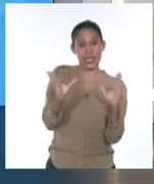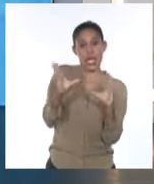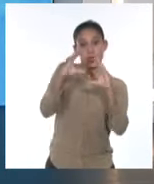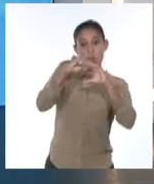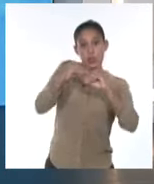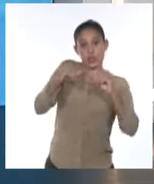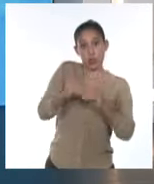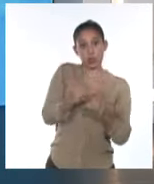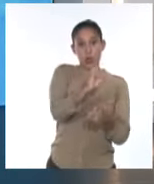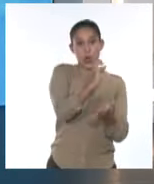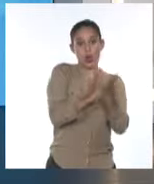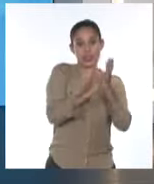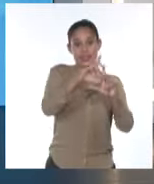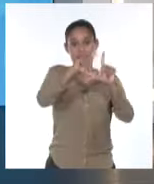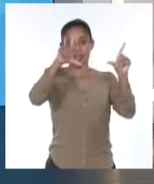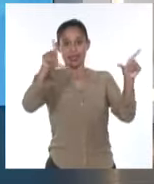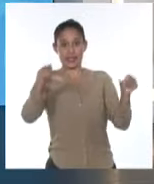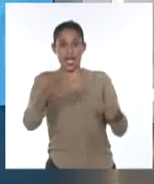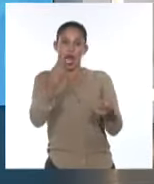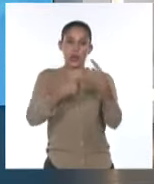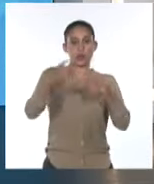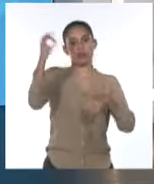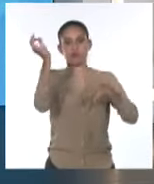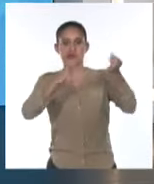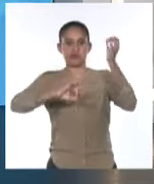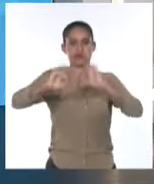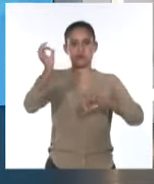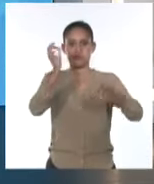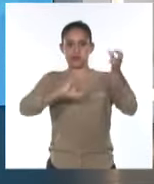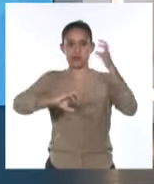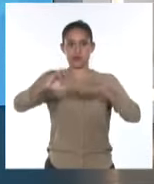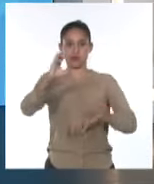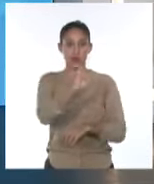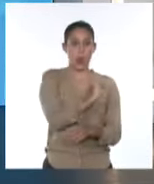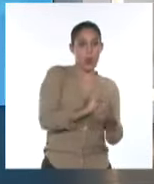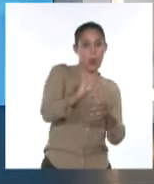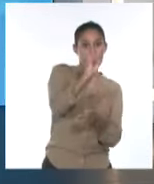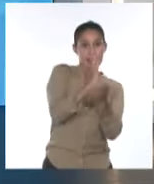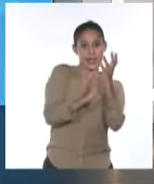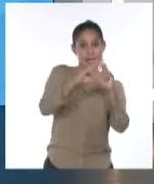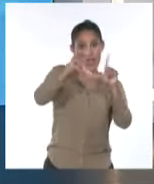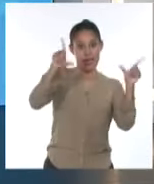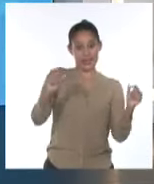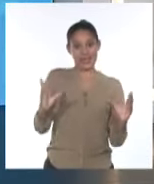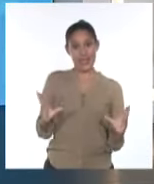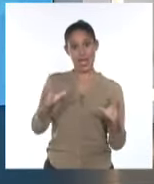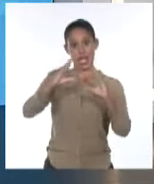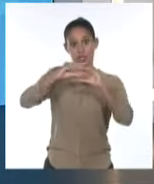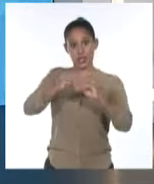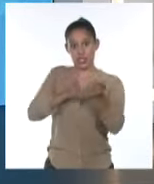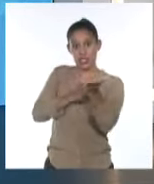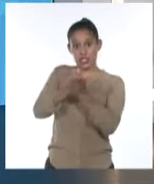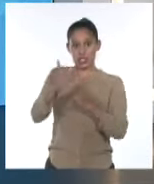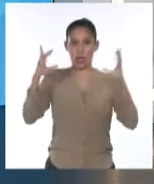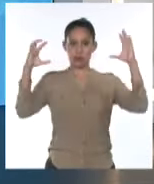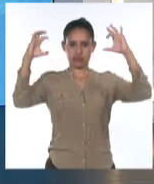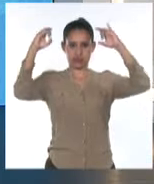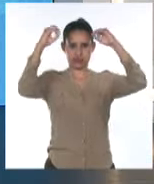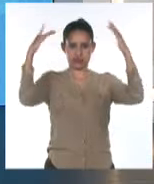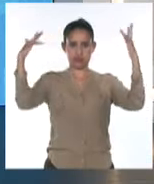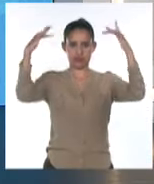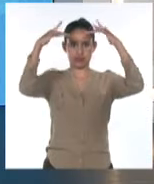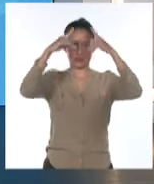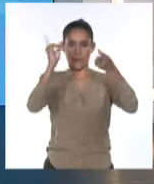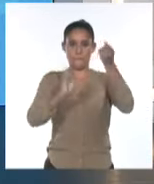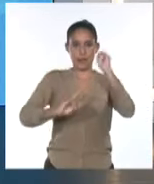occidental, ocurrirán algunos chubascos y lluvias también en el oriente del país. En la noche, predominio de nublados, alta probabilidad de chubascos y